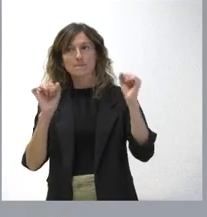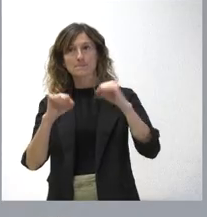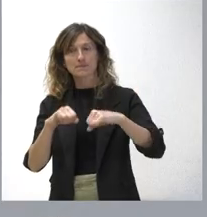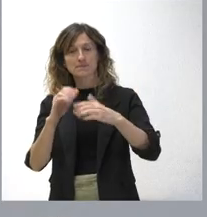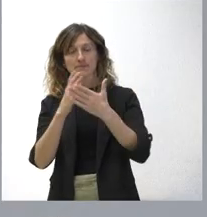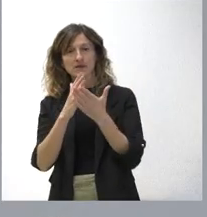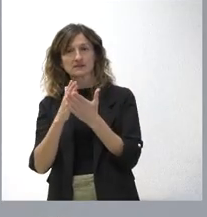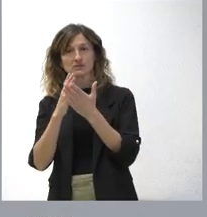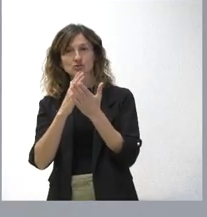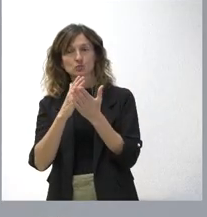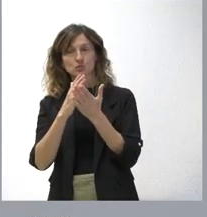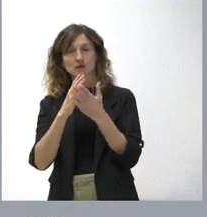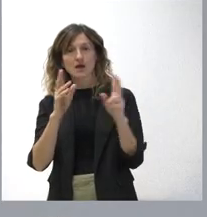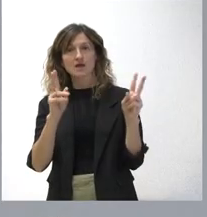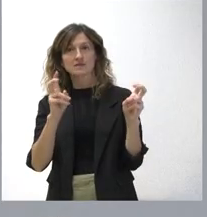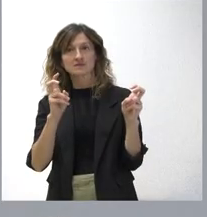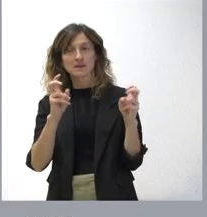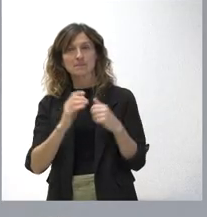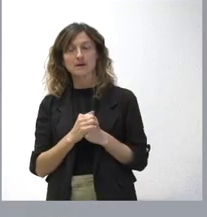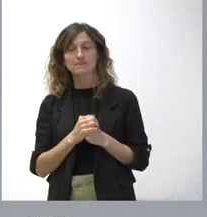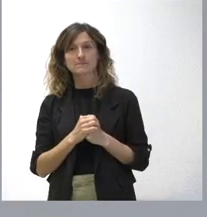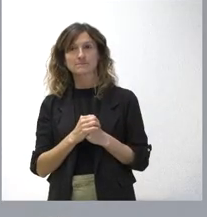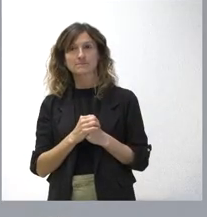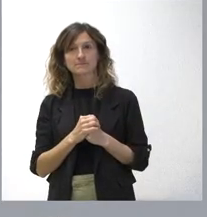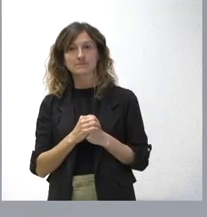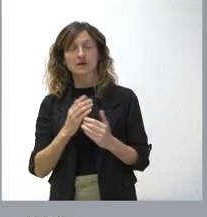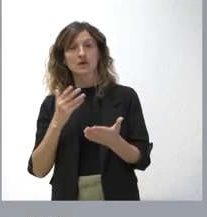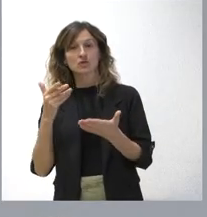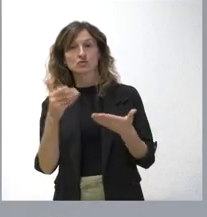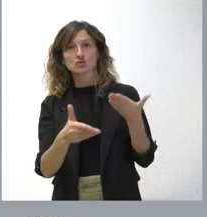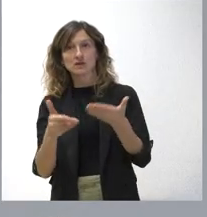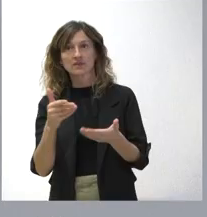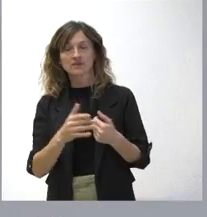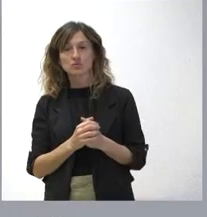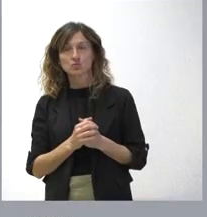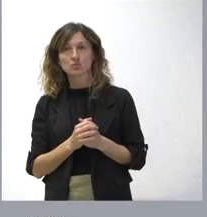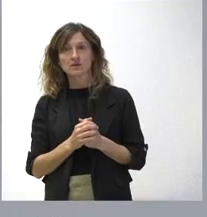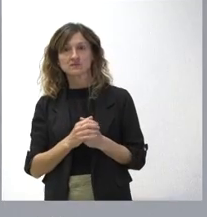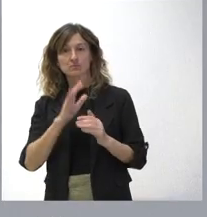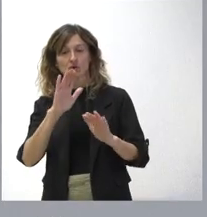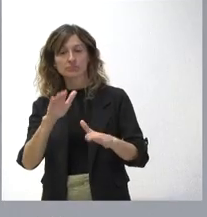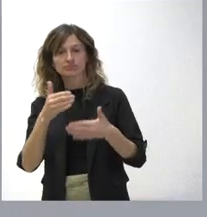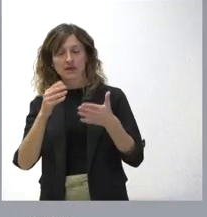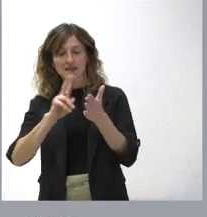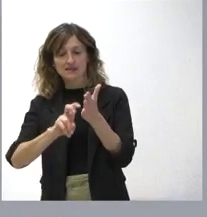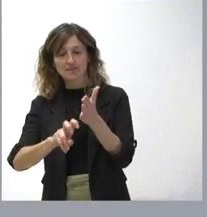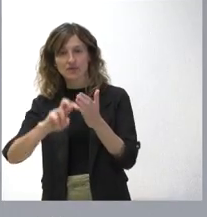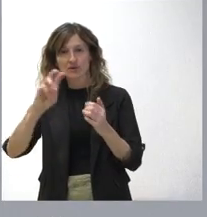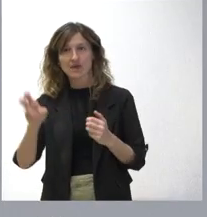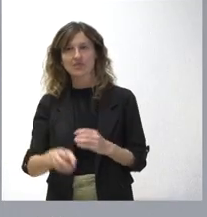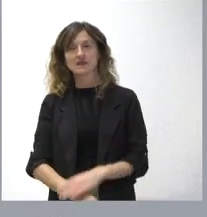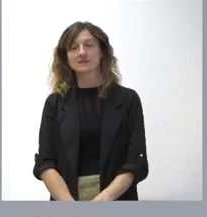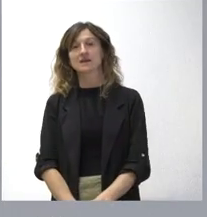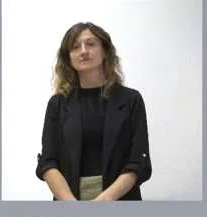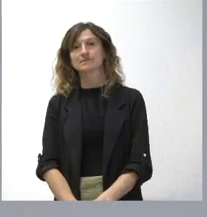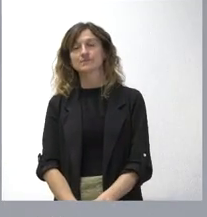estudian todas las solicitudes que recibimos de excavaciones, etc. Estos